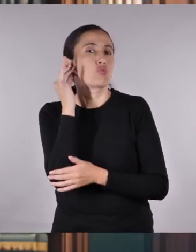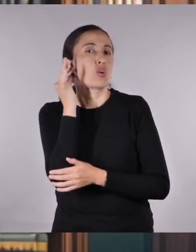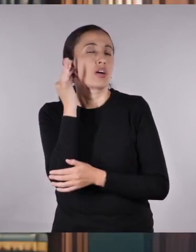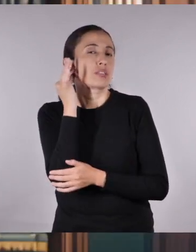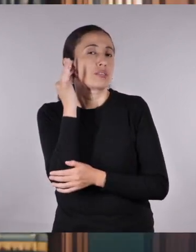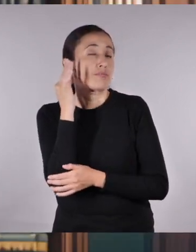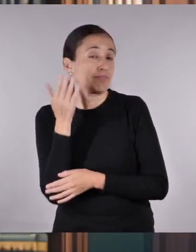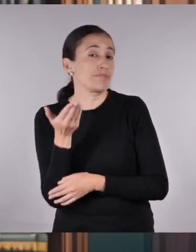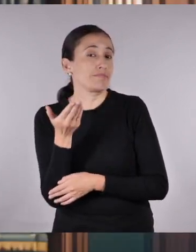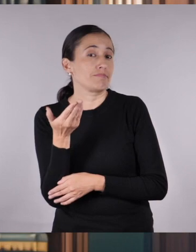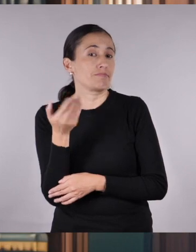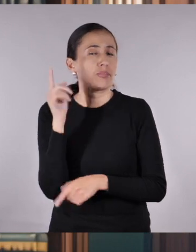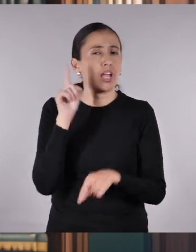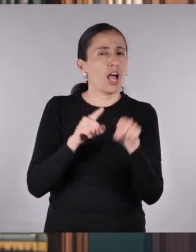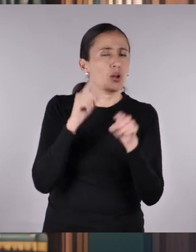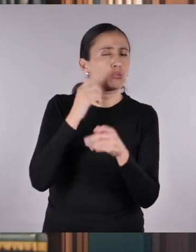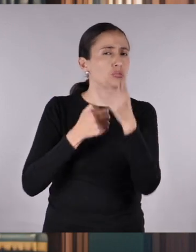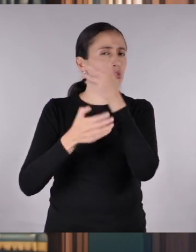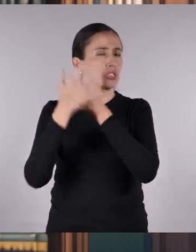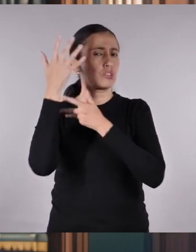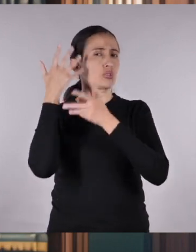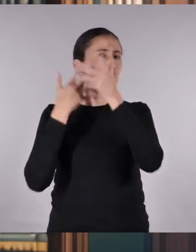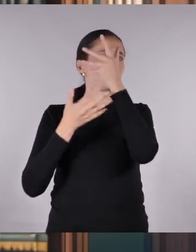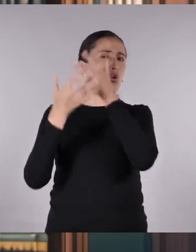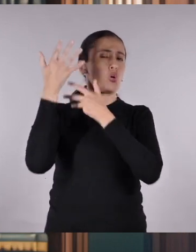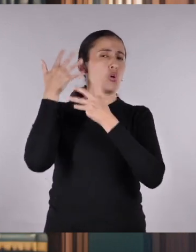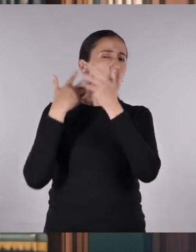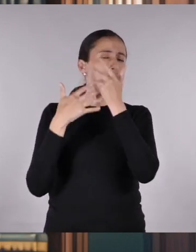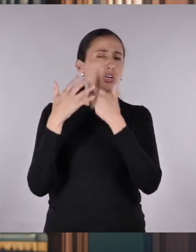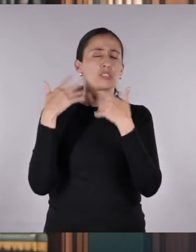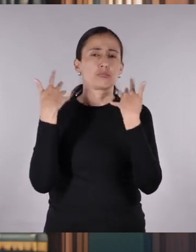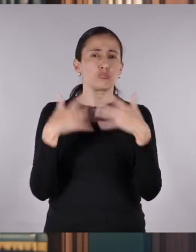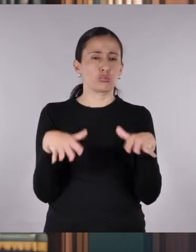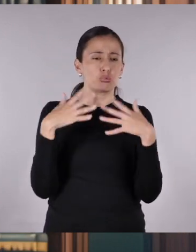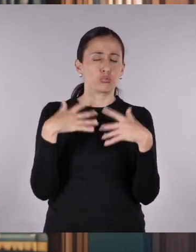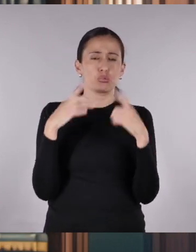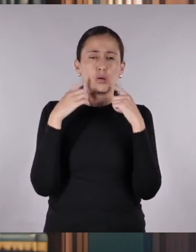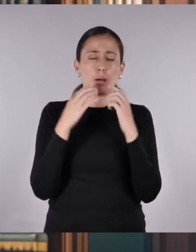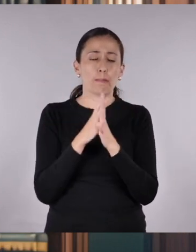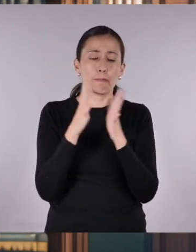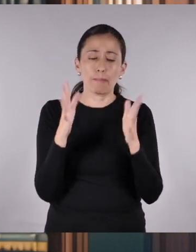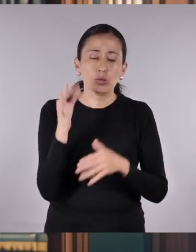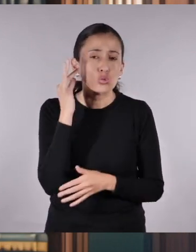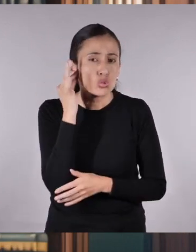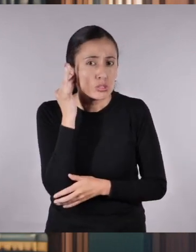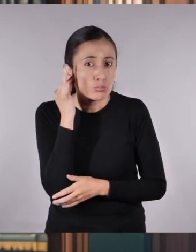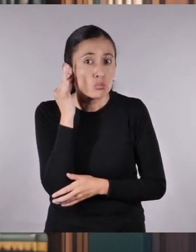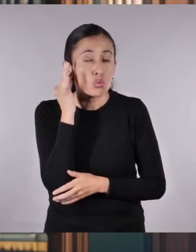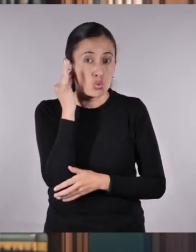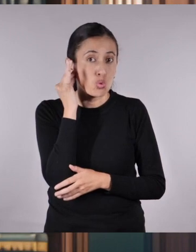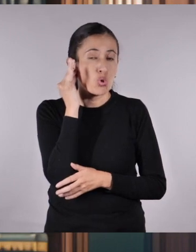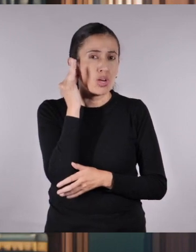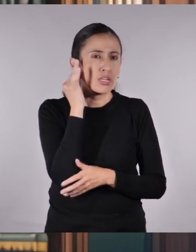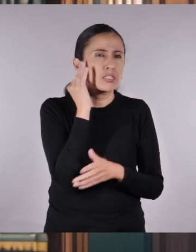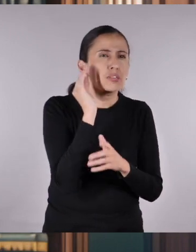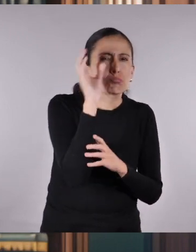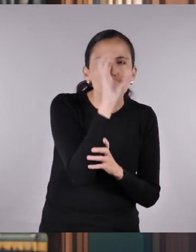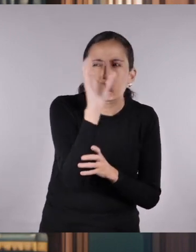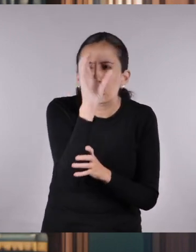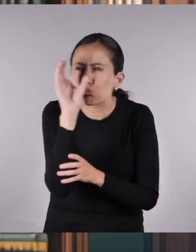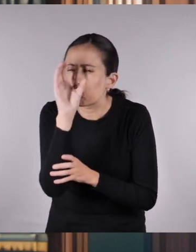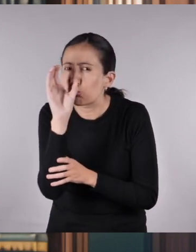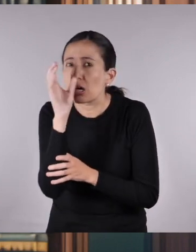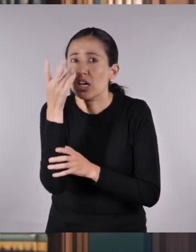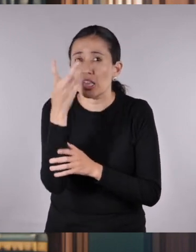Y no solo eso, porque hay historias de la vida real en las que muchas mujeres han sido perseguidas